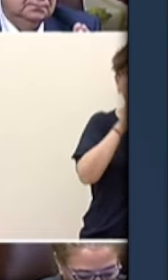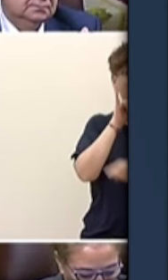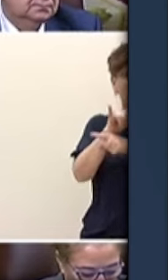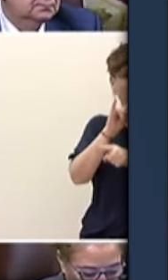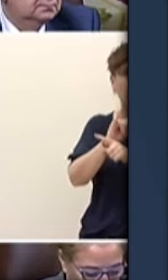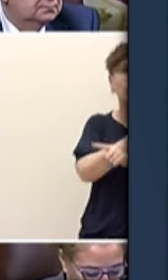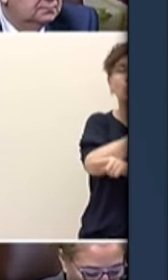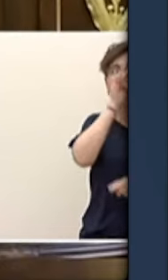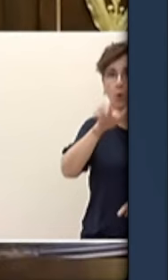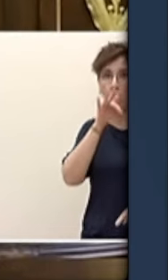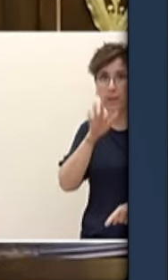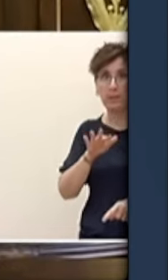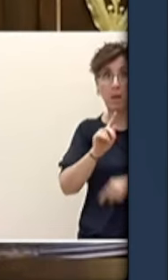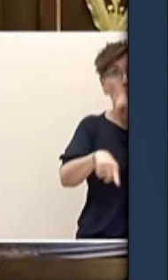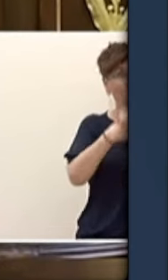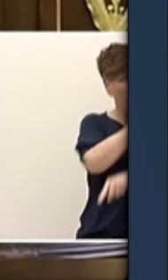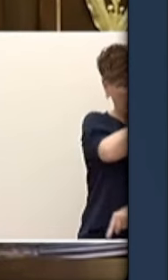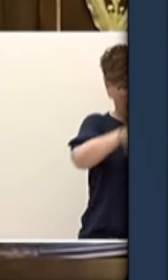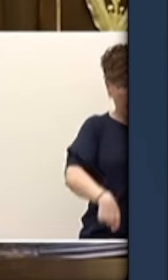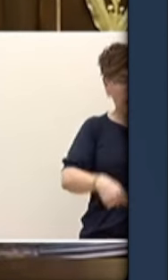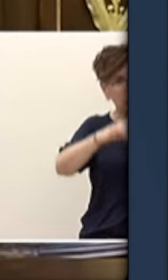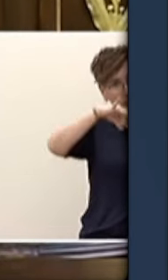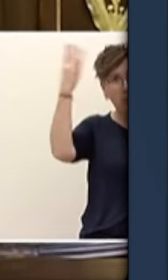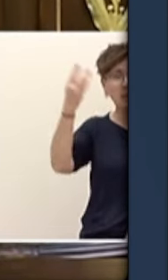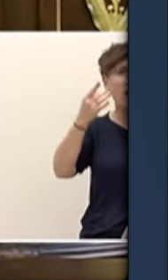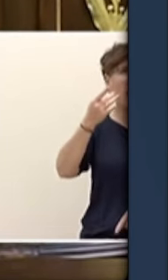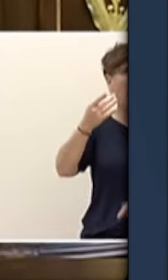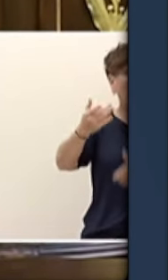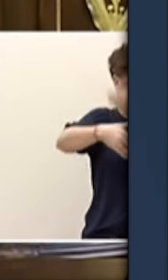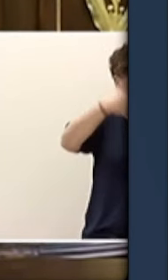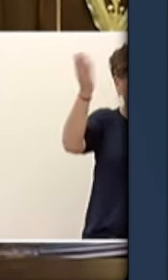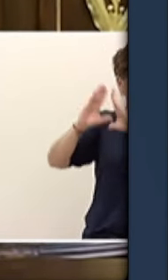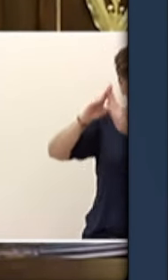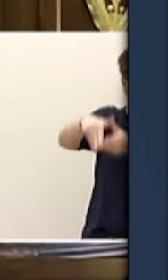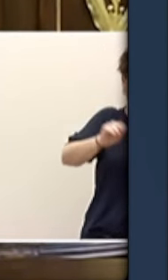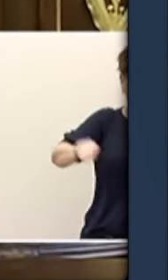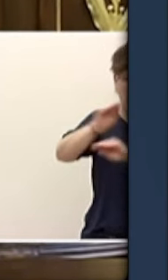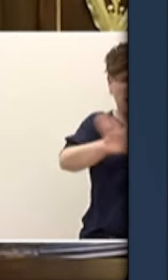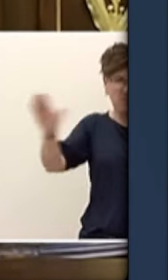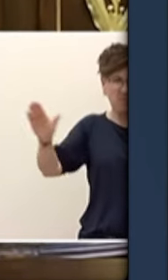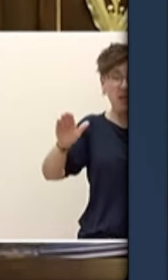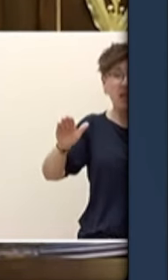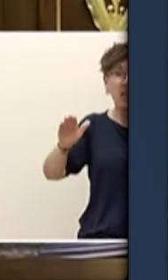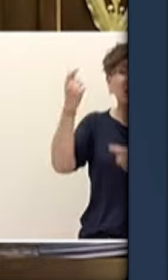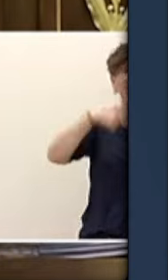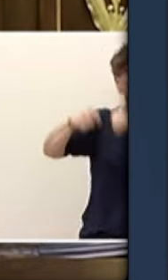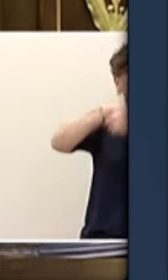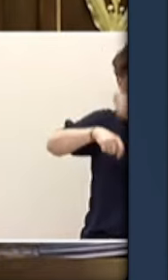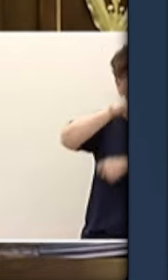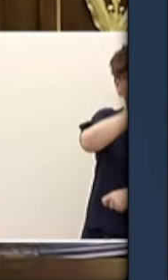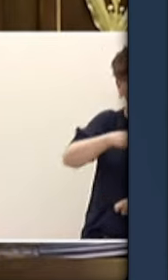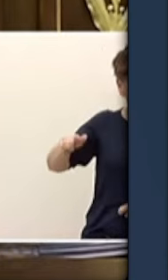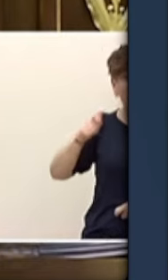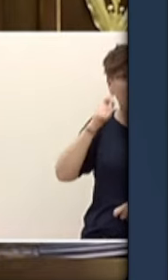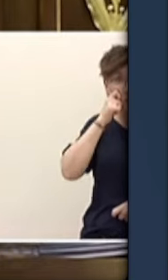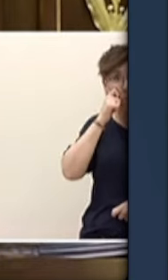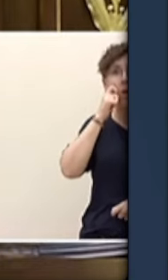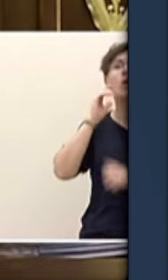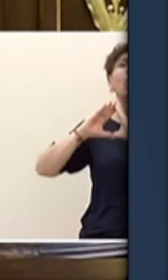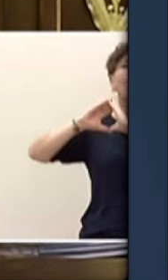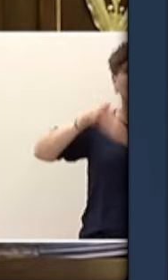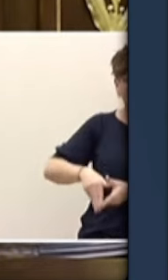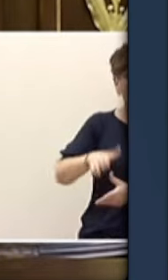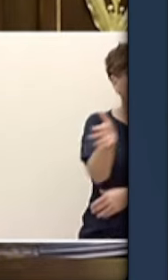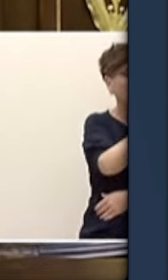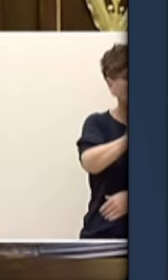hundir las embarcaciones de inmigrantes. No, las de los traficantes de seres humanos si las hundiríamos sin ningún tipo de contemplación antes de que vayan a atraer a todas esas